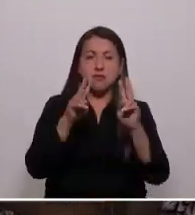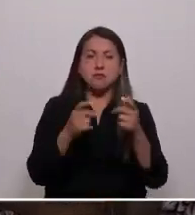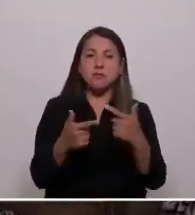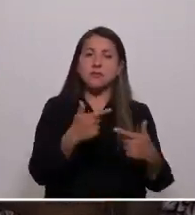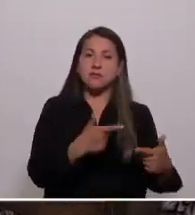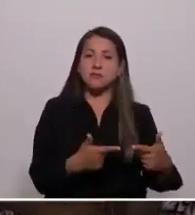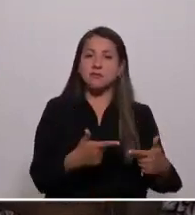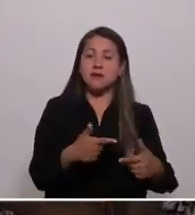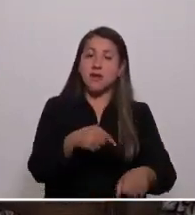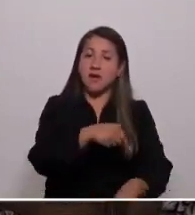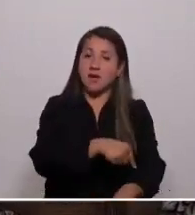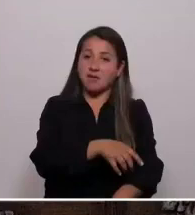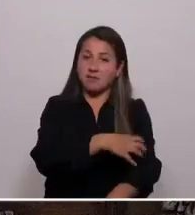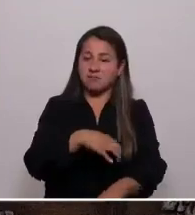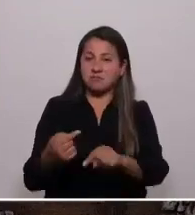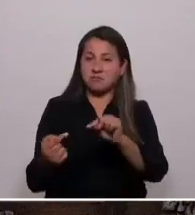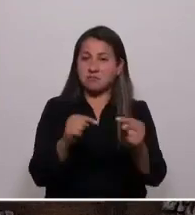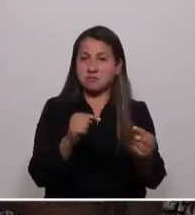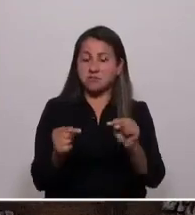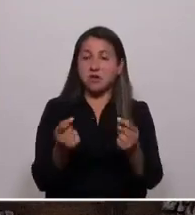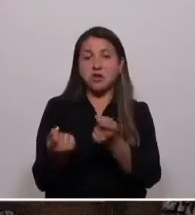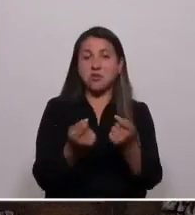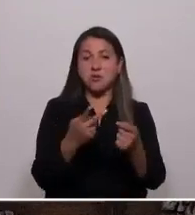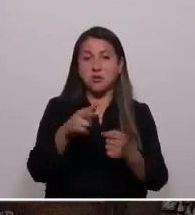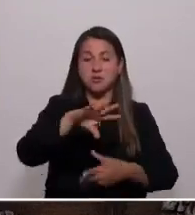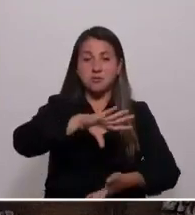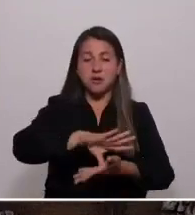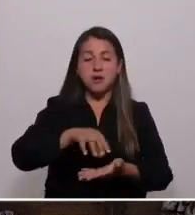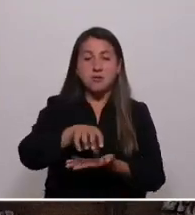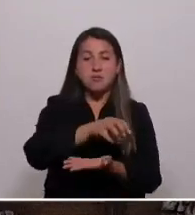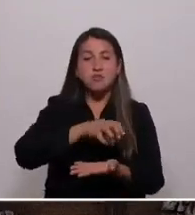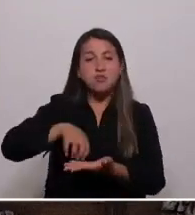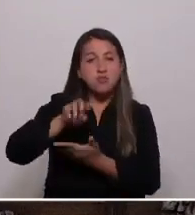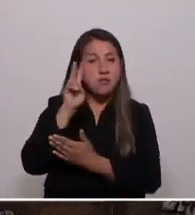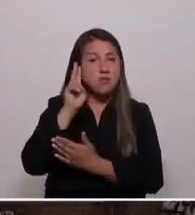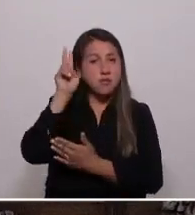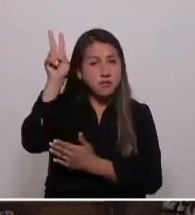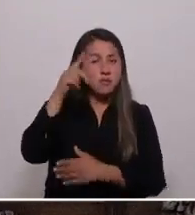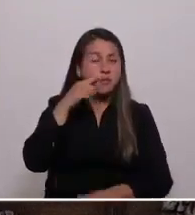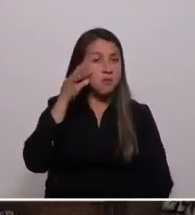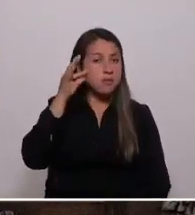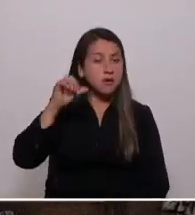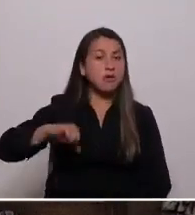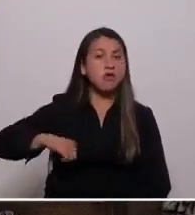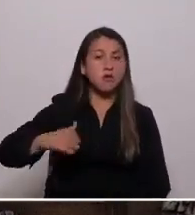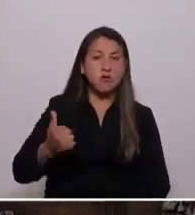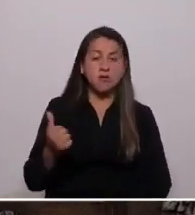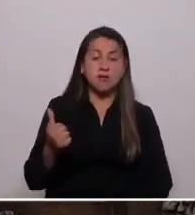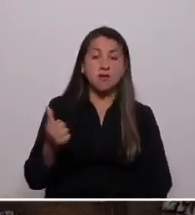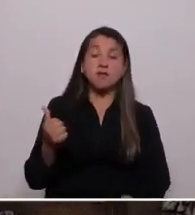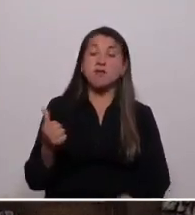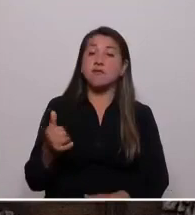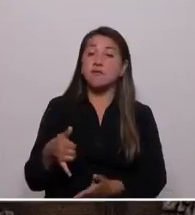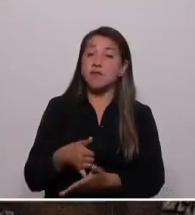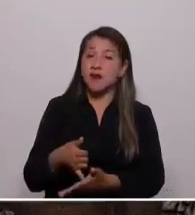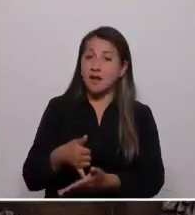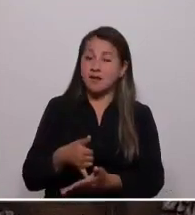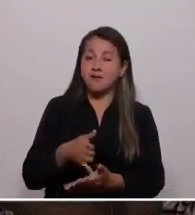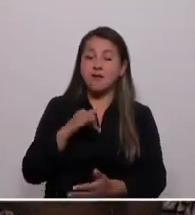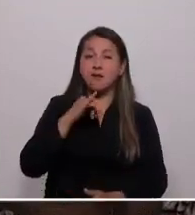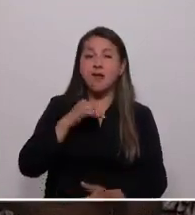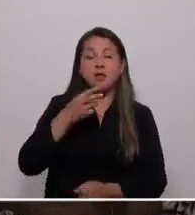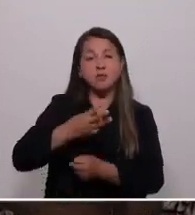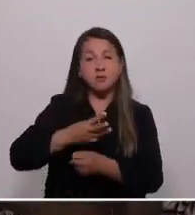Y además económico del país, los pueblos indígenas, niñas, niños y adolescentes vulnerables, adultos mayores,